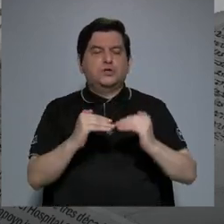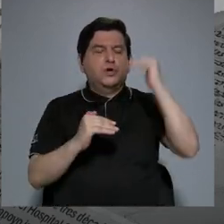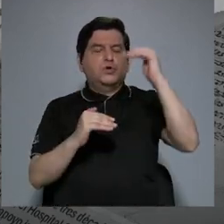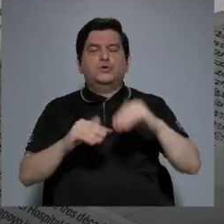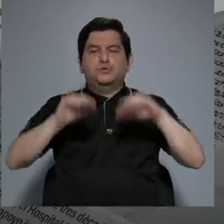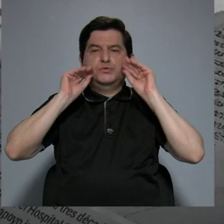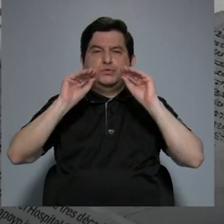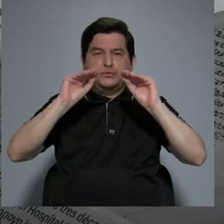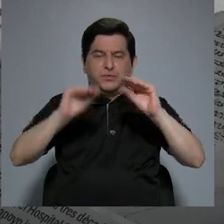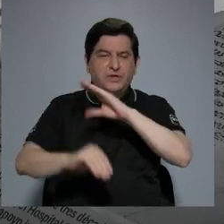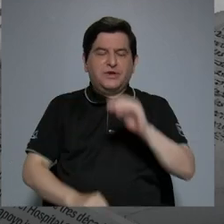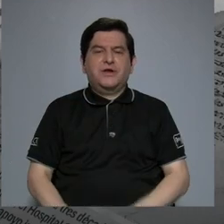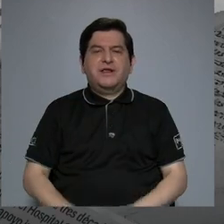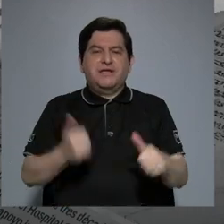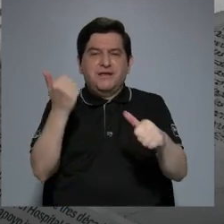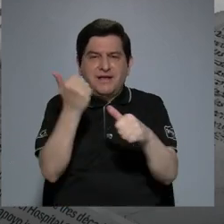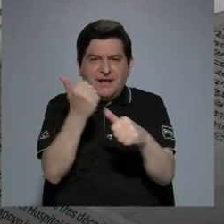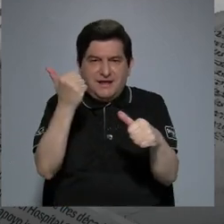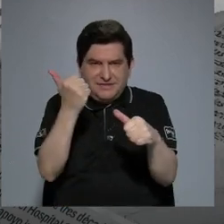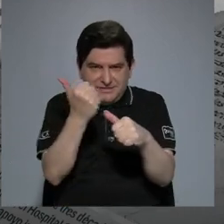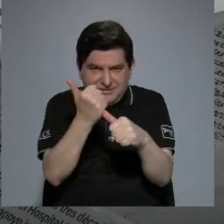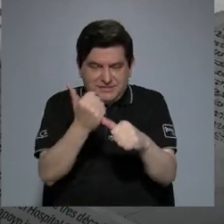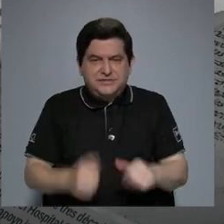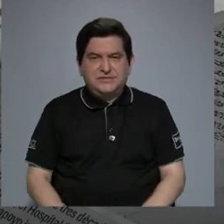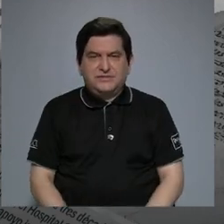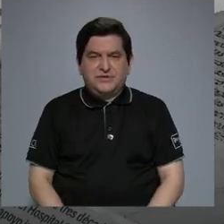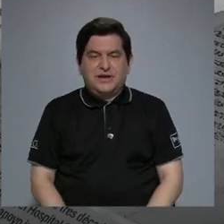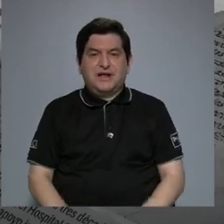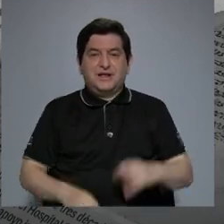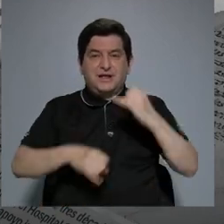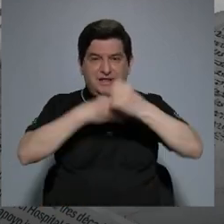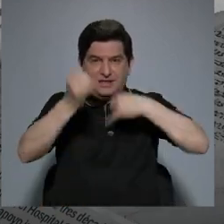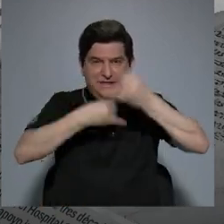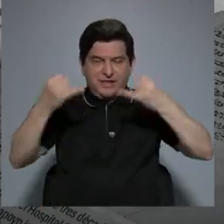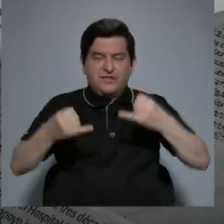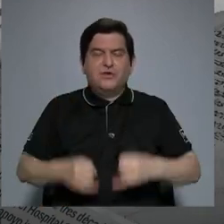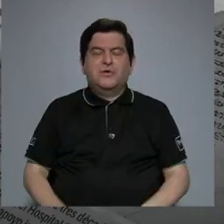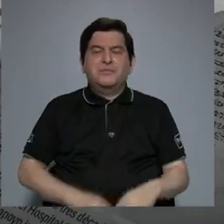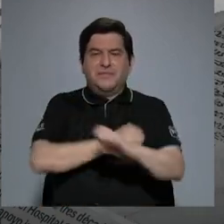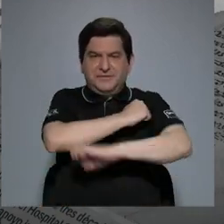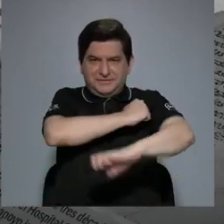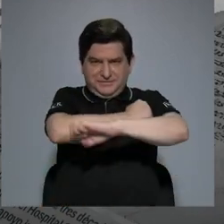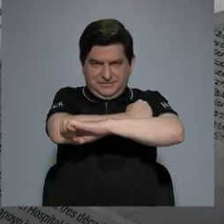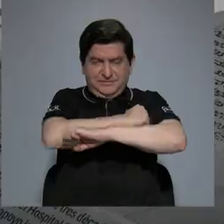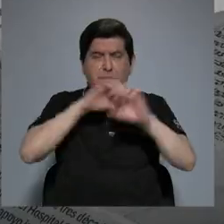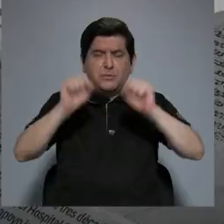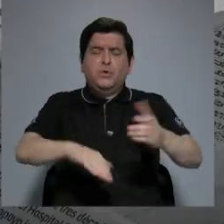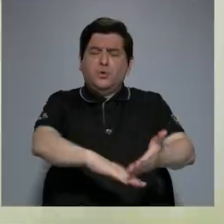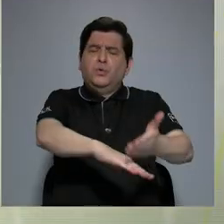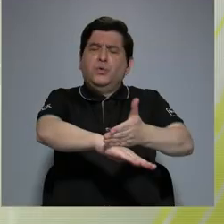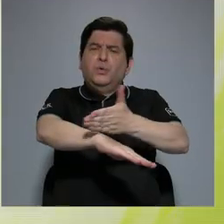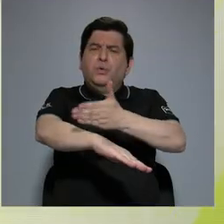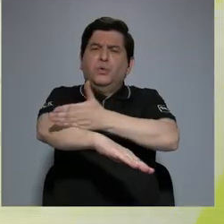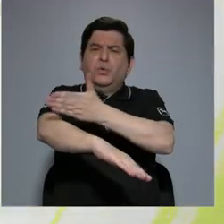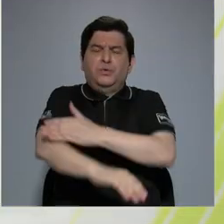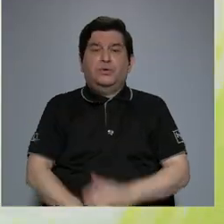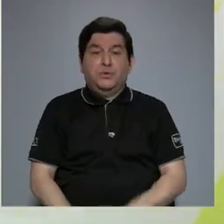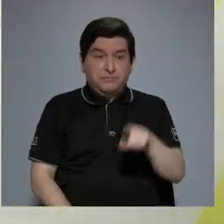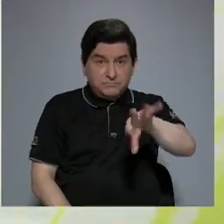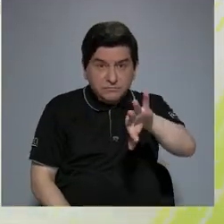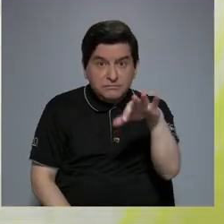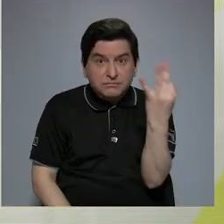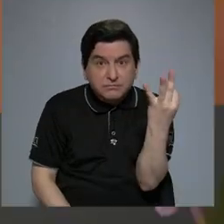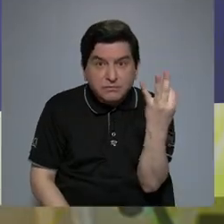y a las asesorías de lenguas extranjeras para seguir mejorando. Y es así